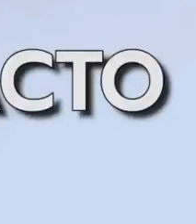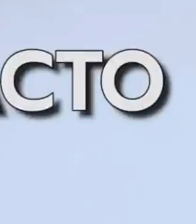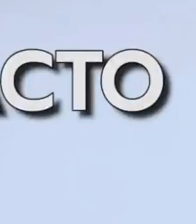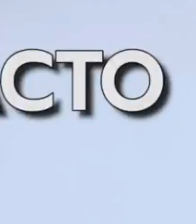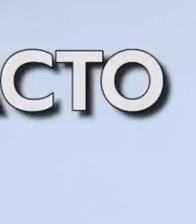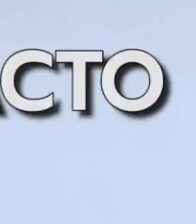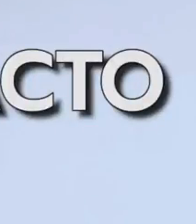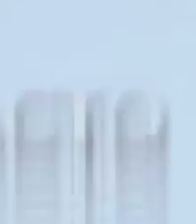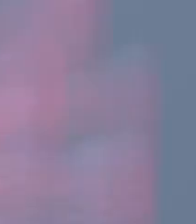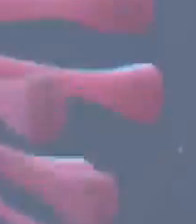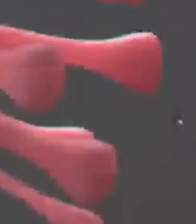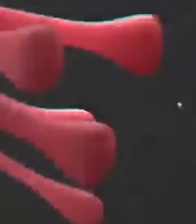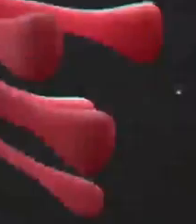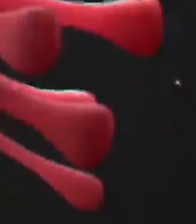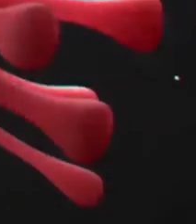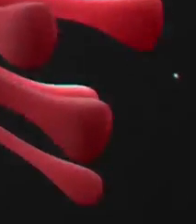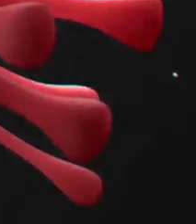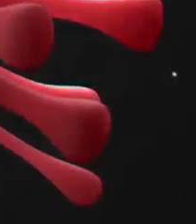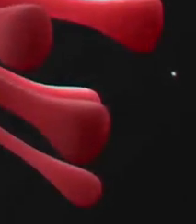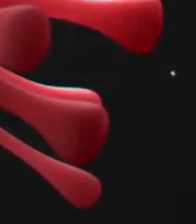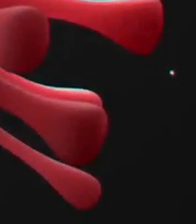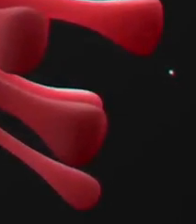mantuvo contacto con viajeros.